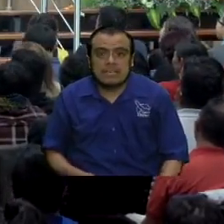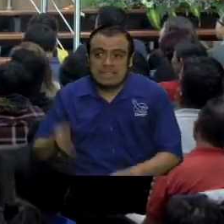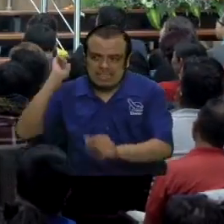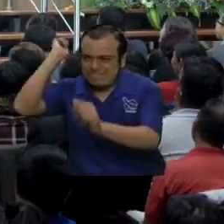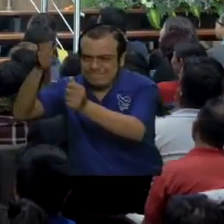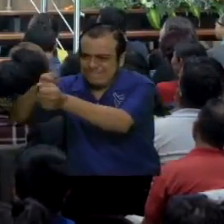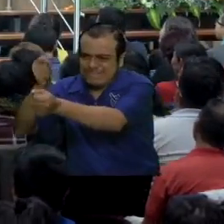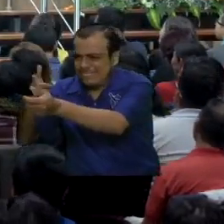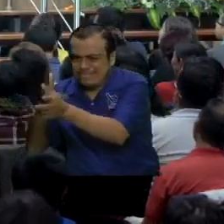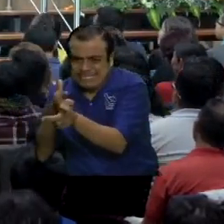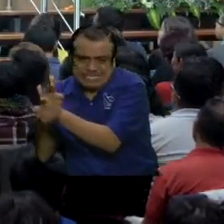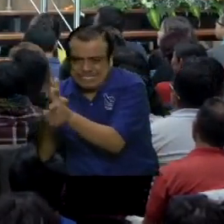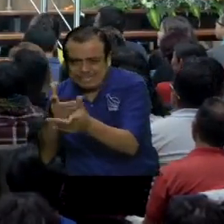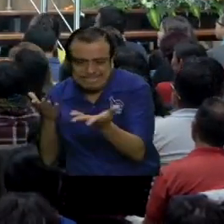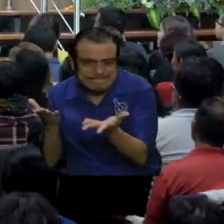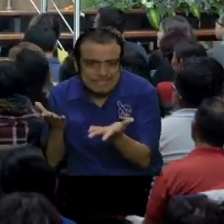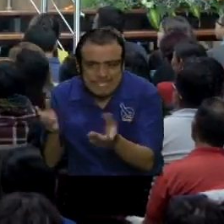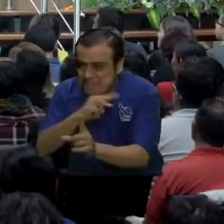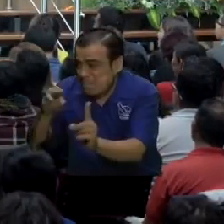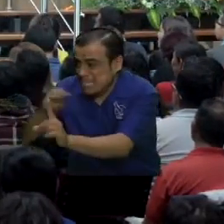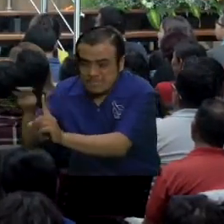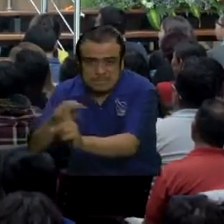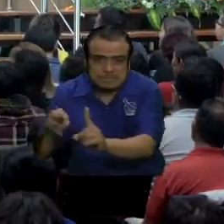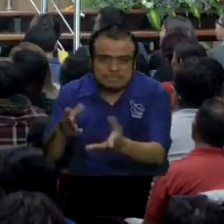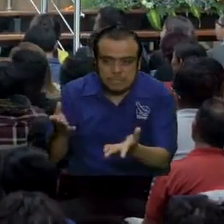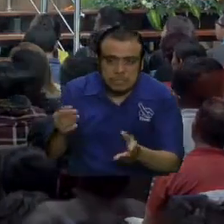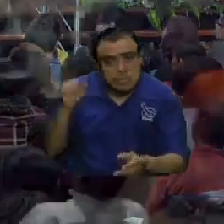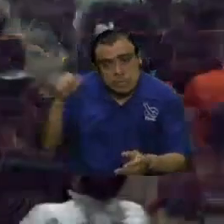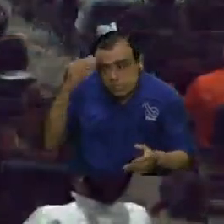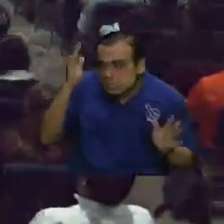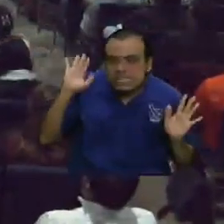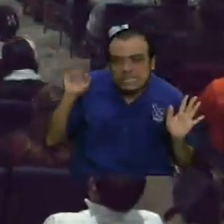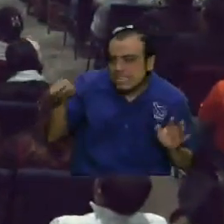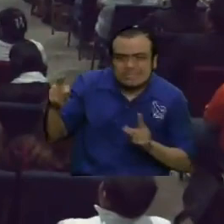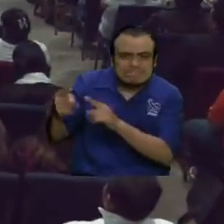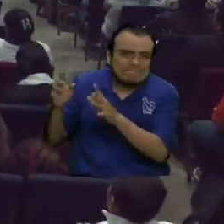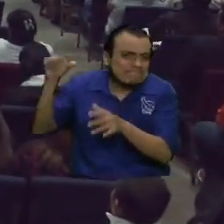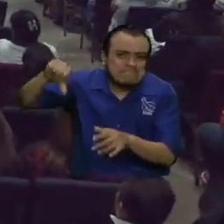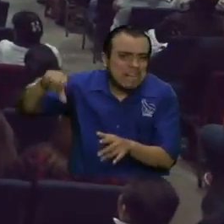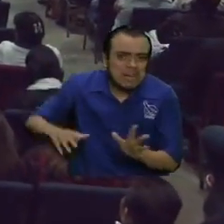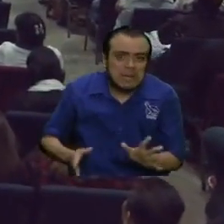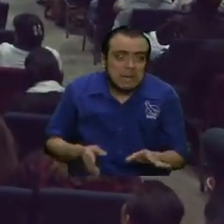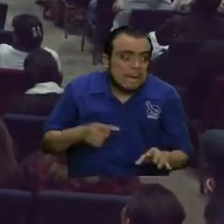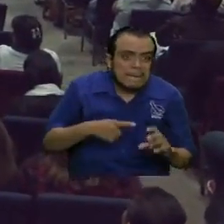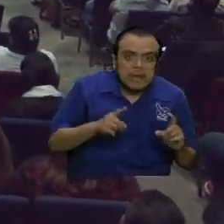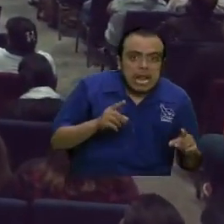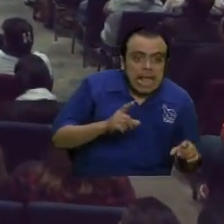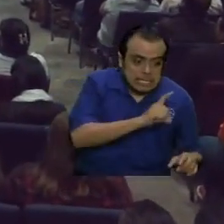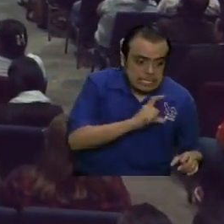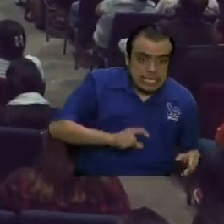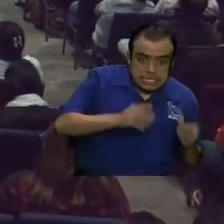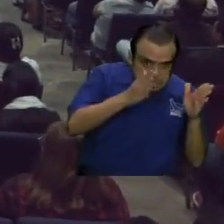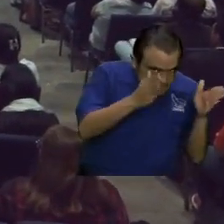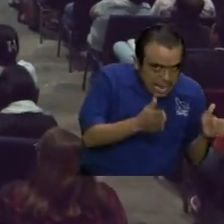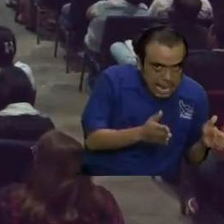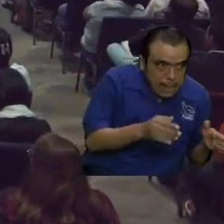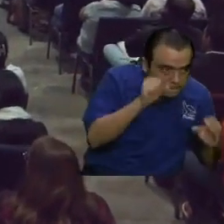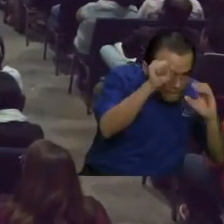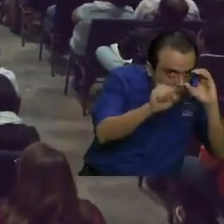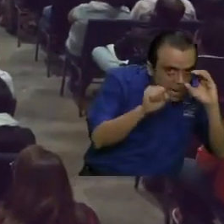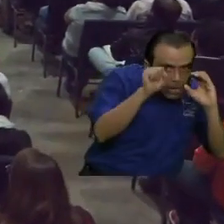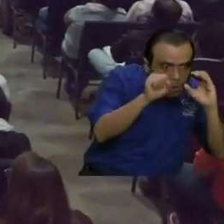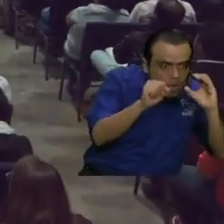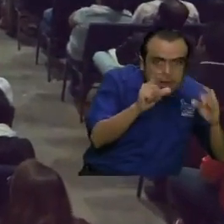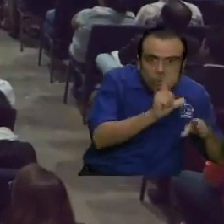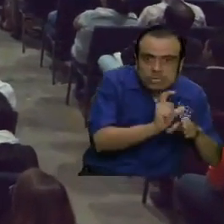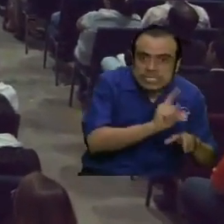flechas de todos lados. Pero eso ya lo sé. Pero las películas cristianas resultan con cosas que no están